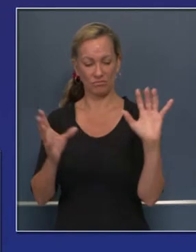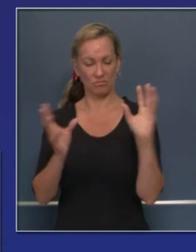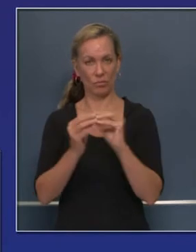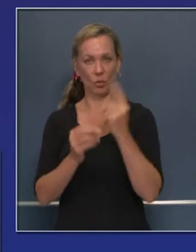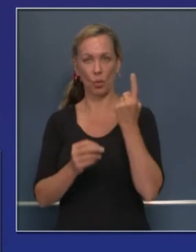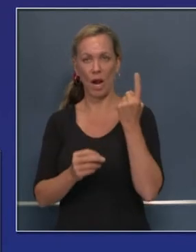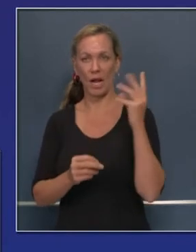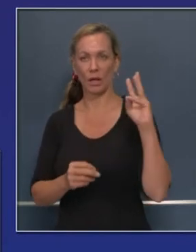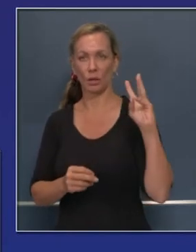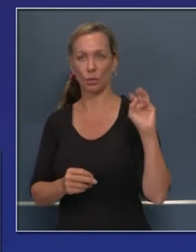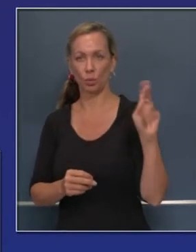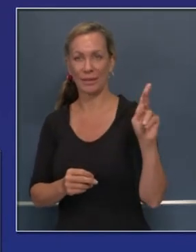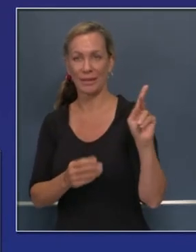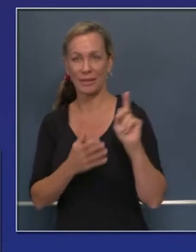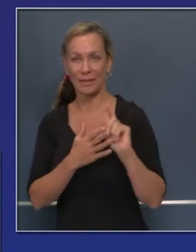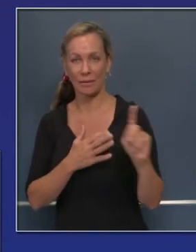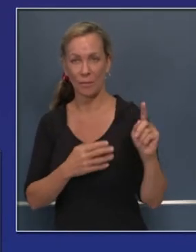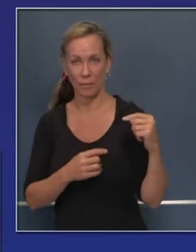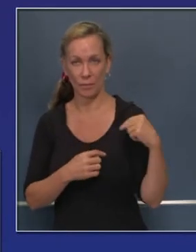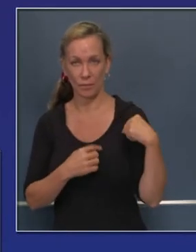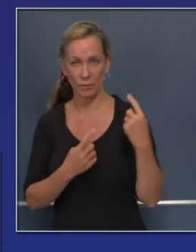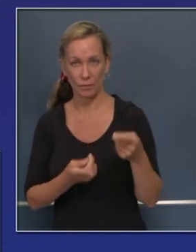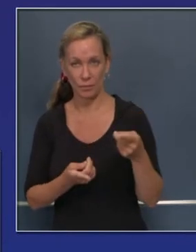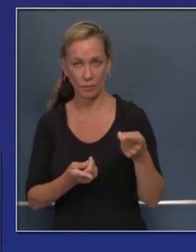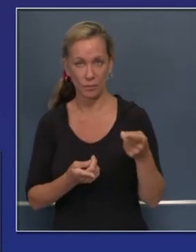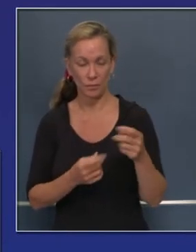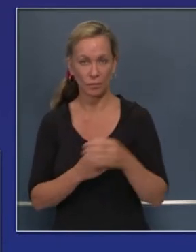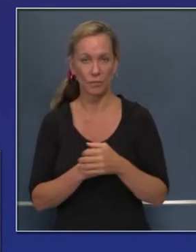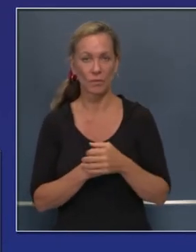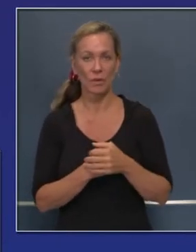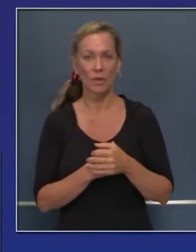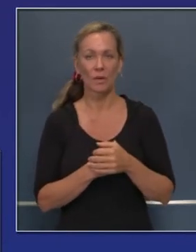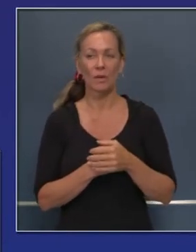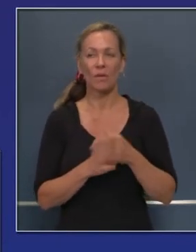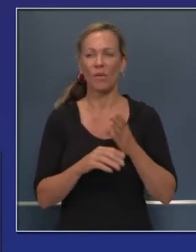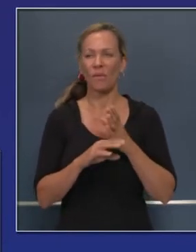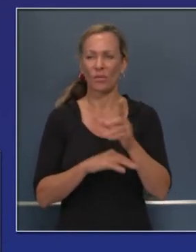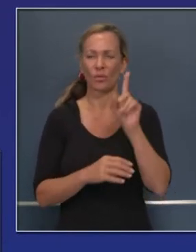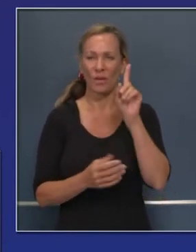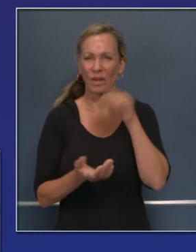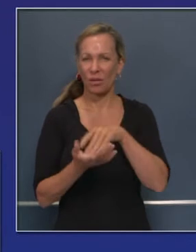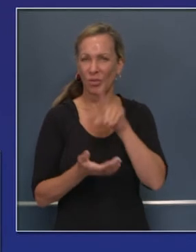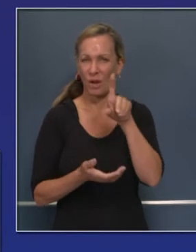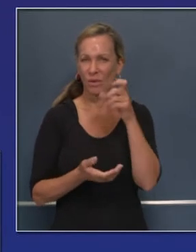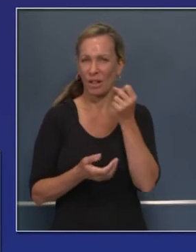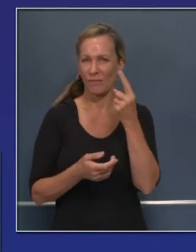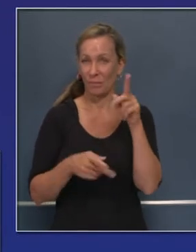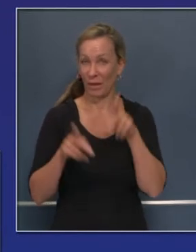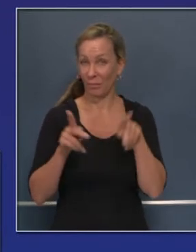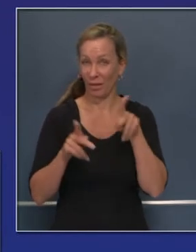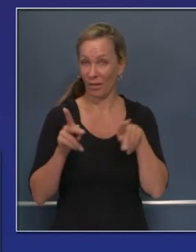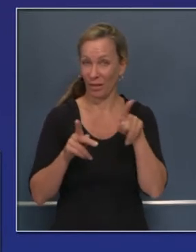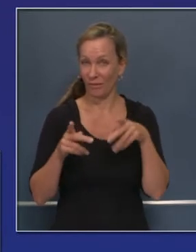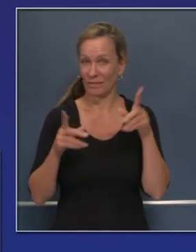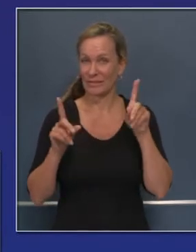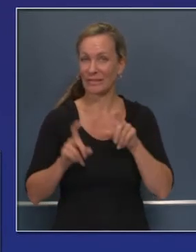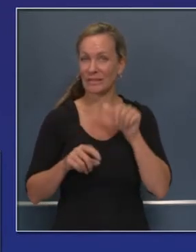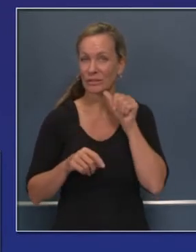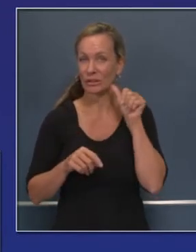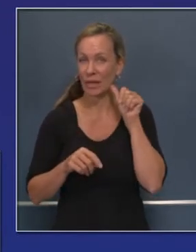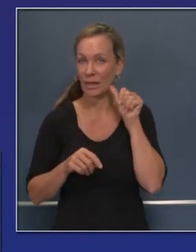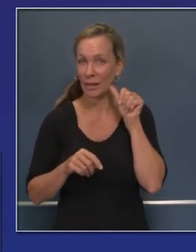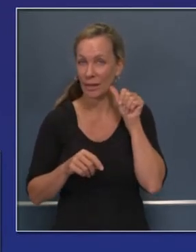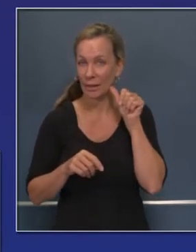.5 por ciento de casos positivos a través de 14 días. Entonces, ese número